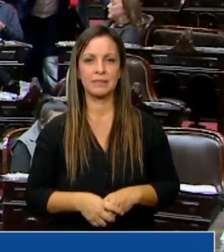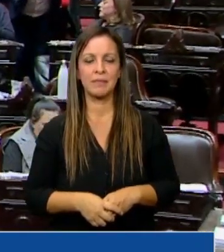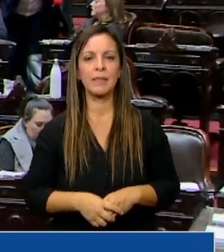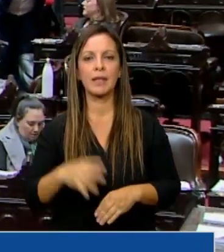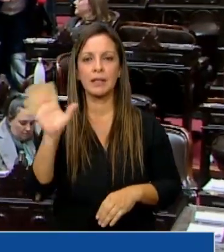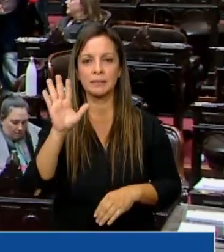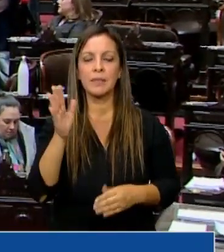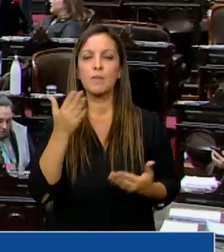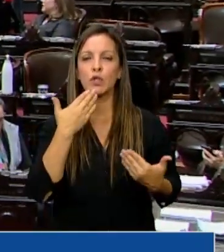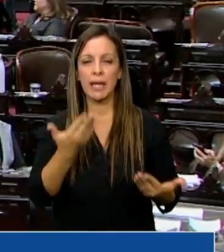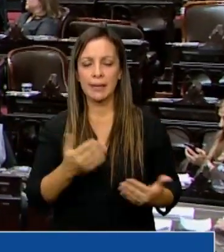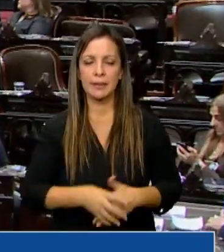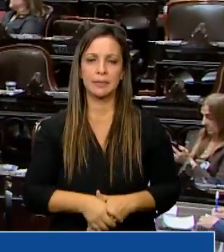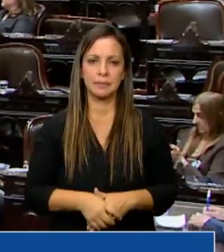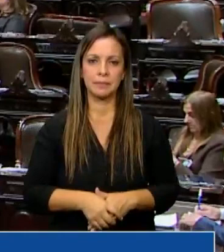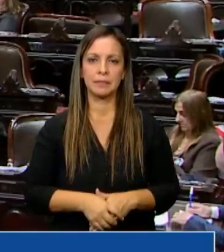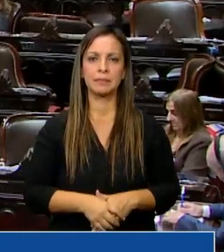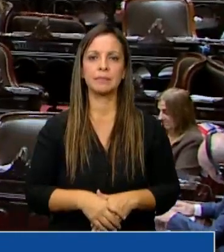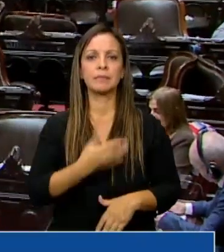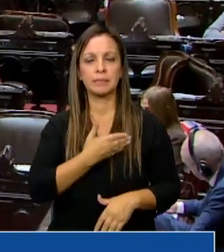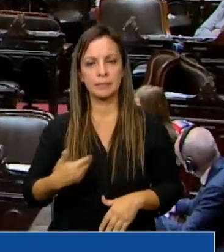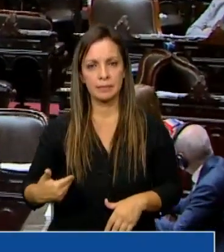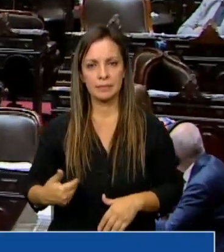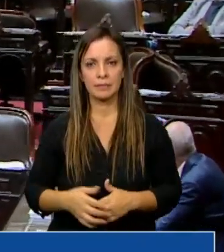Bueno, muchas gracias, señor Presidente.